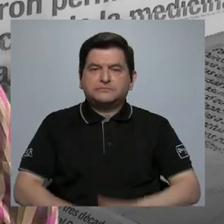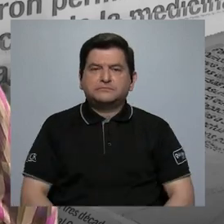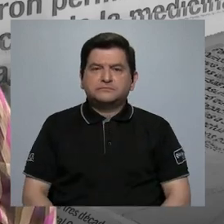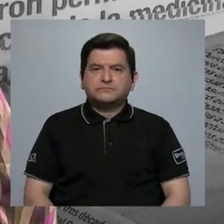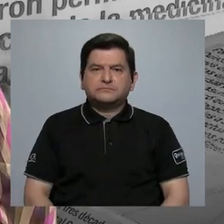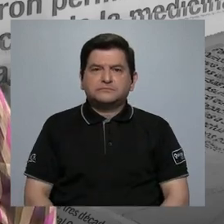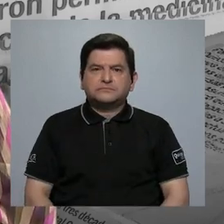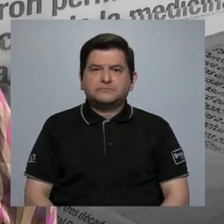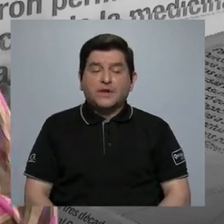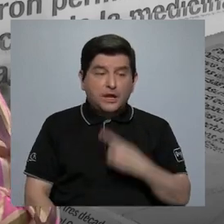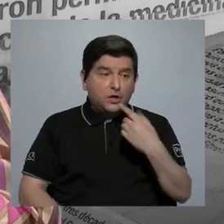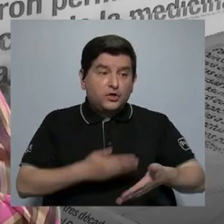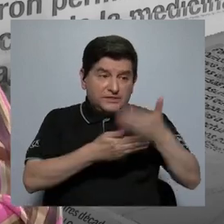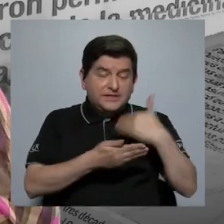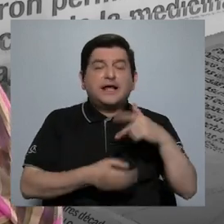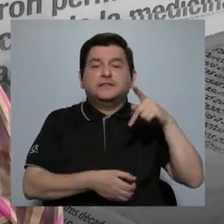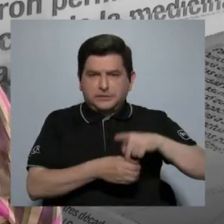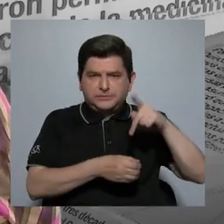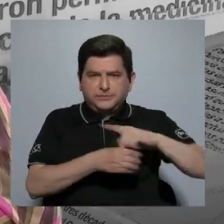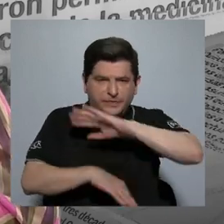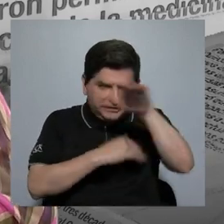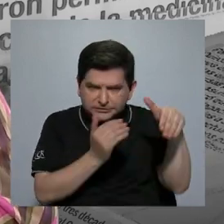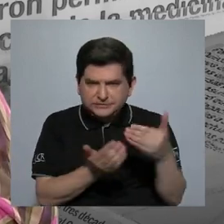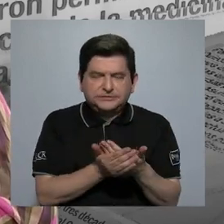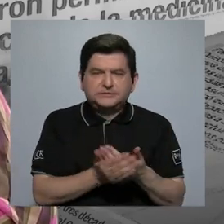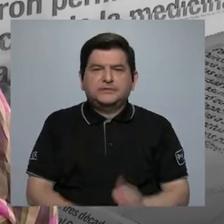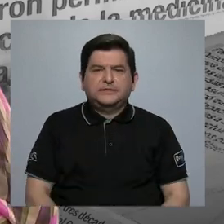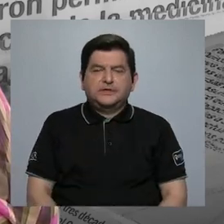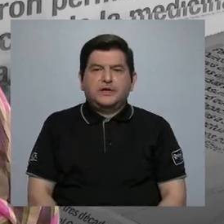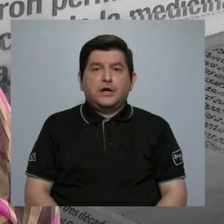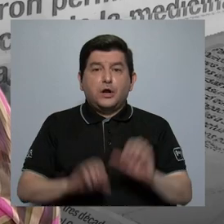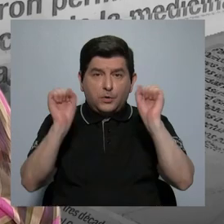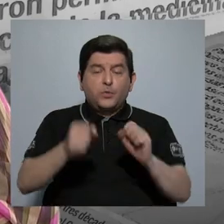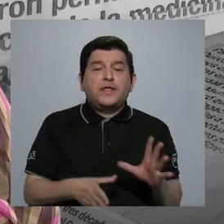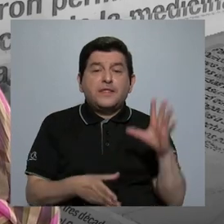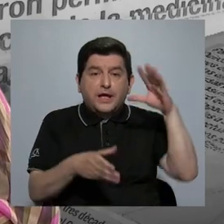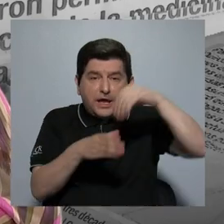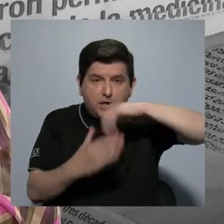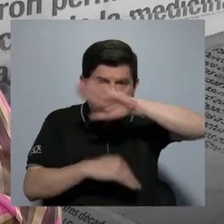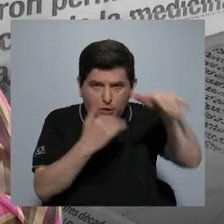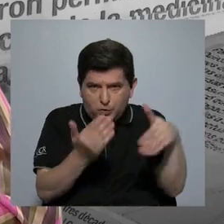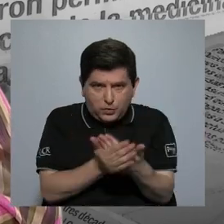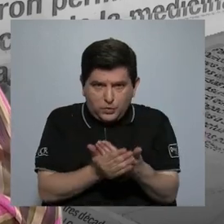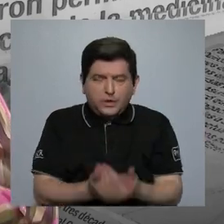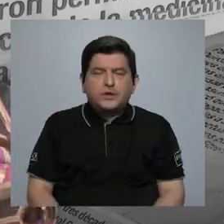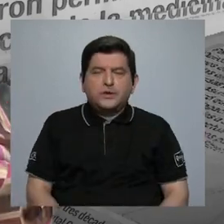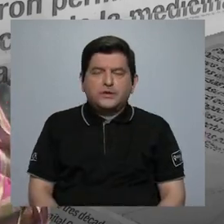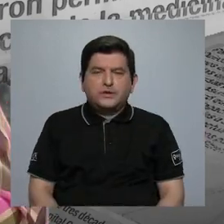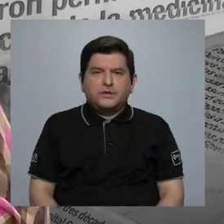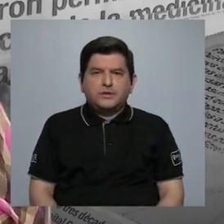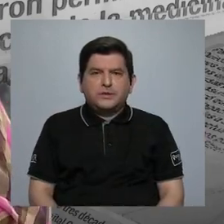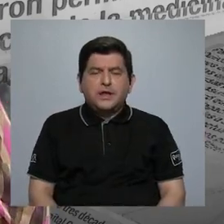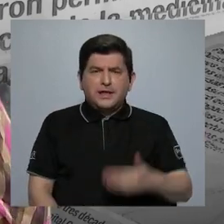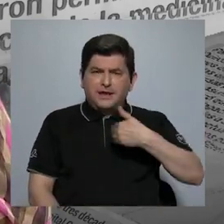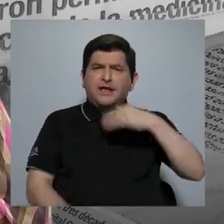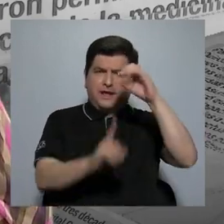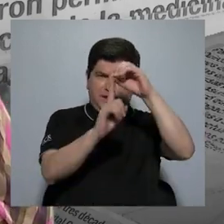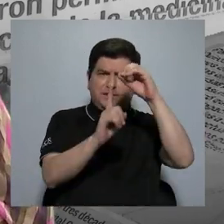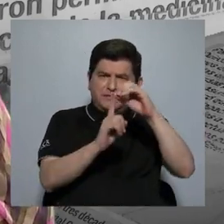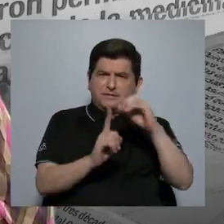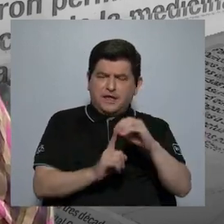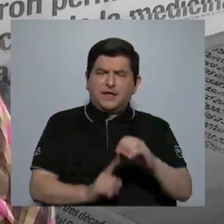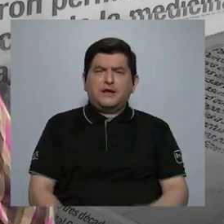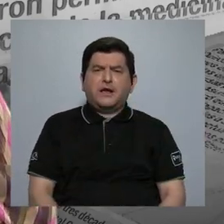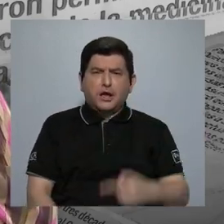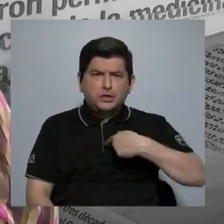con eso, que sea, bueno, ya lo dijimos, participativa, que sea inclusiva, que promueva. Que responda a unos objetivos,